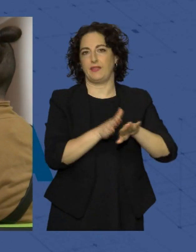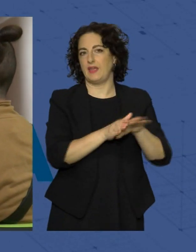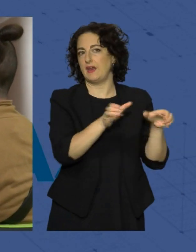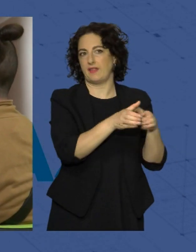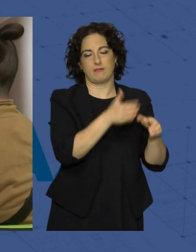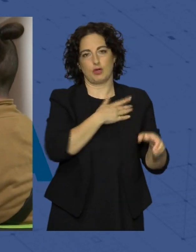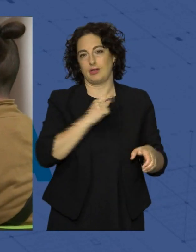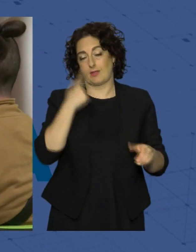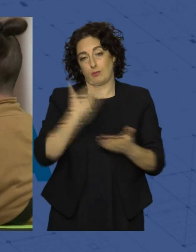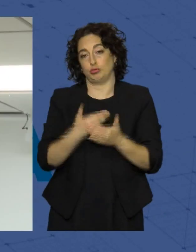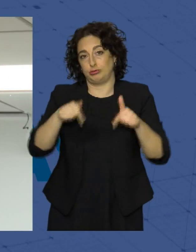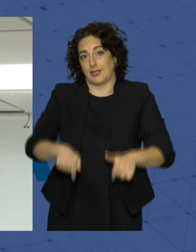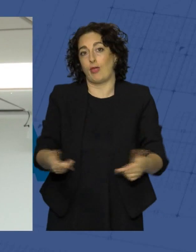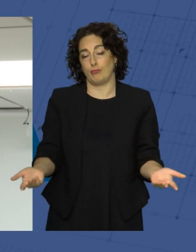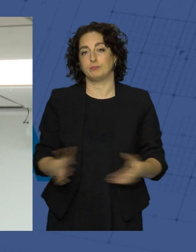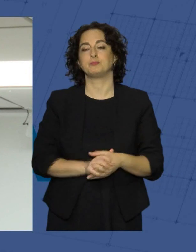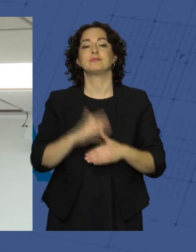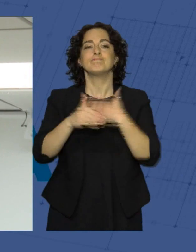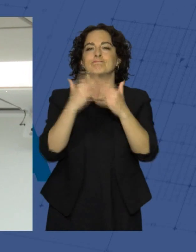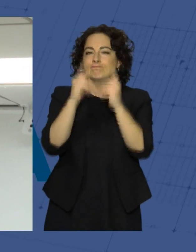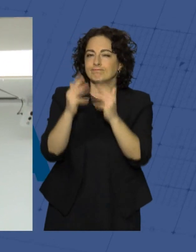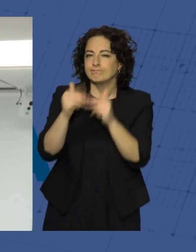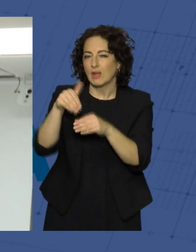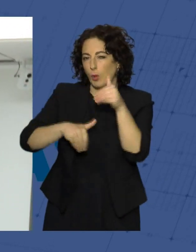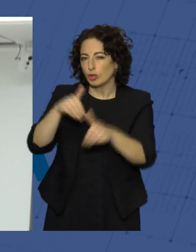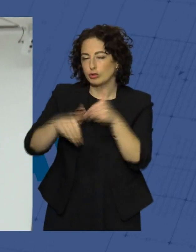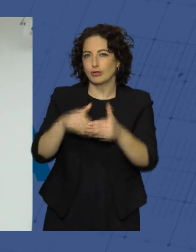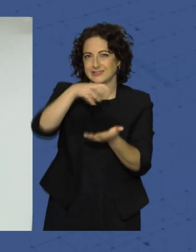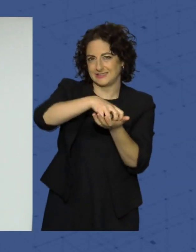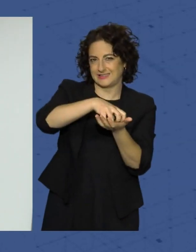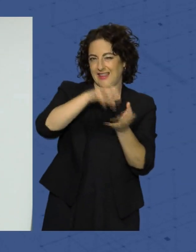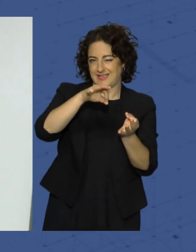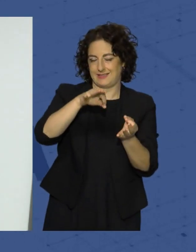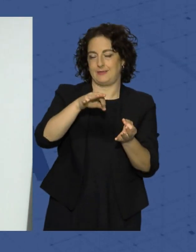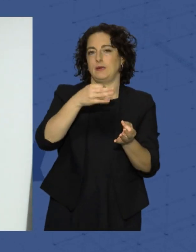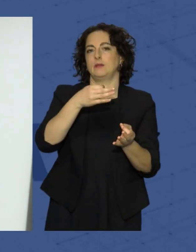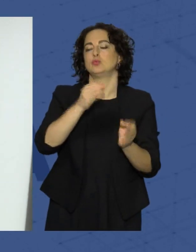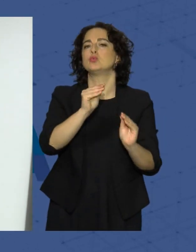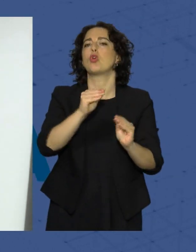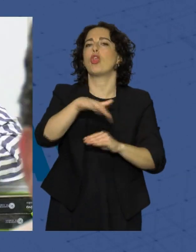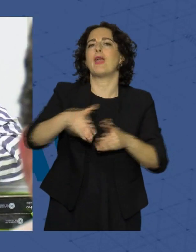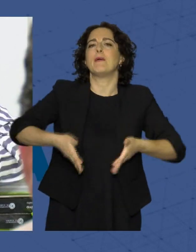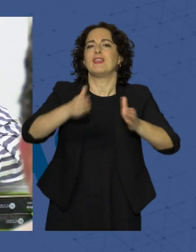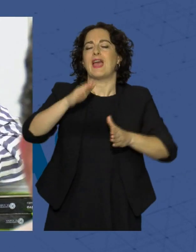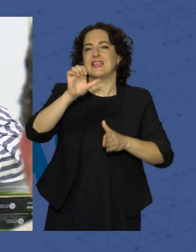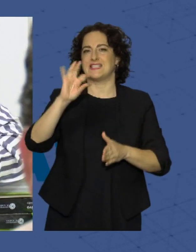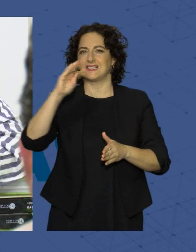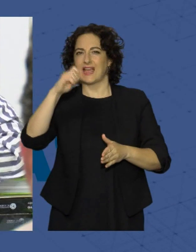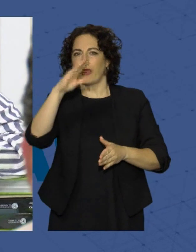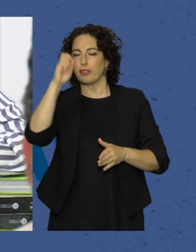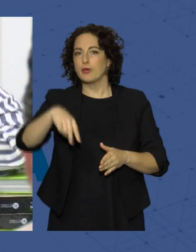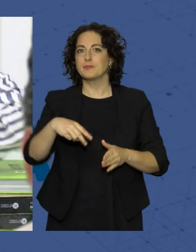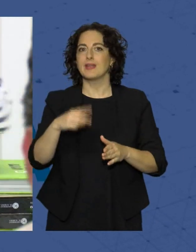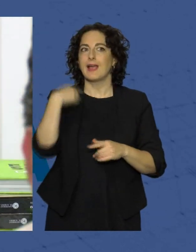demostrado hoy. Conforme avanzaba el escrutinio en la sede provincial de Vox, ubicada en la avenida de la estación, las caras de nervios del